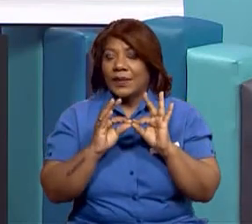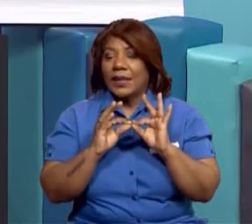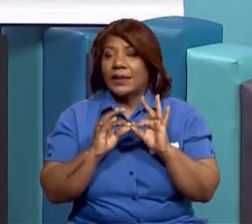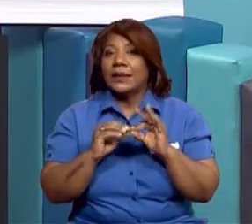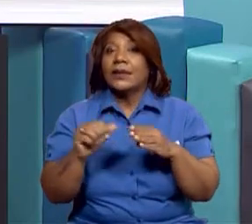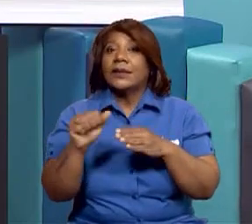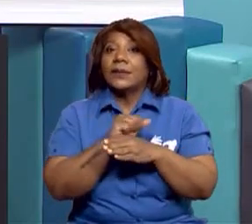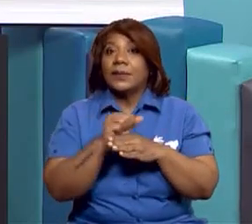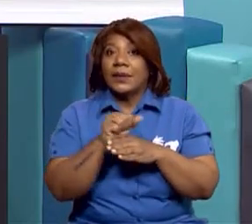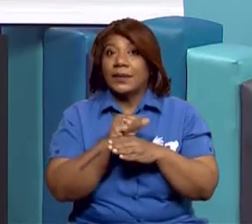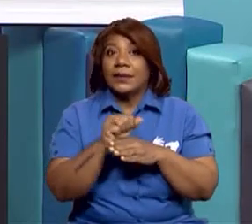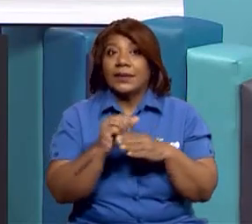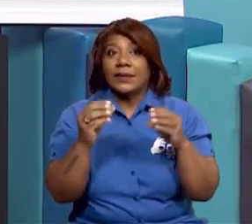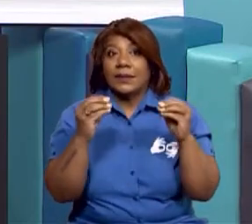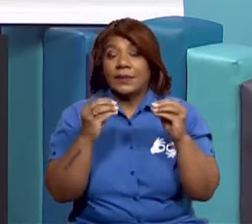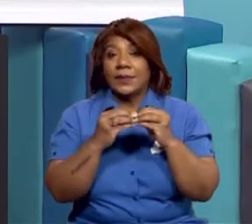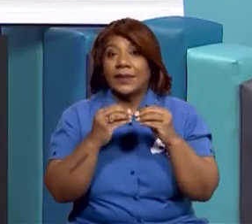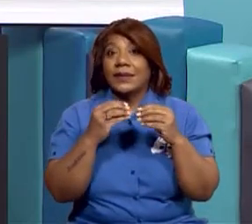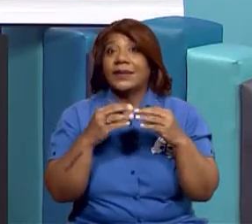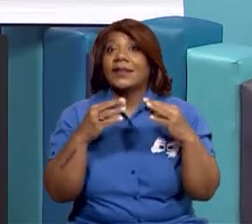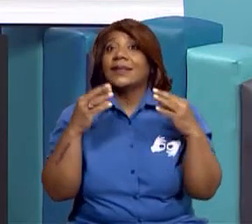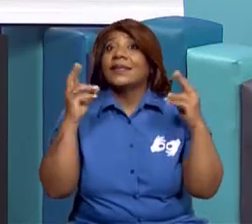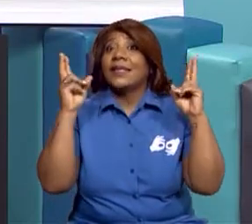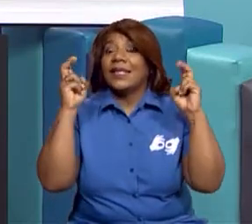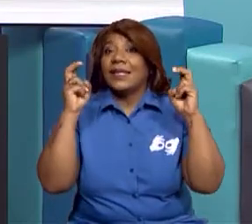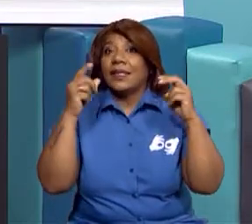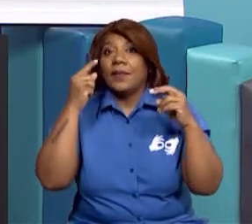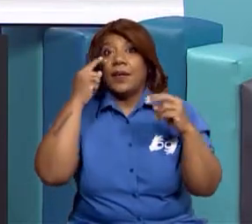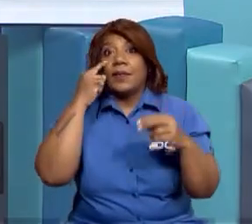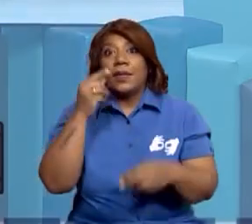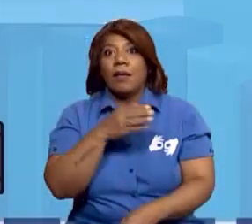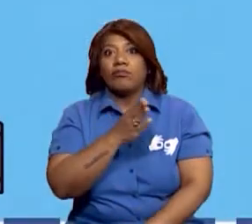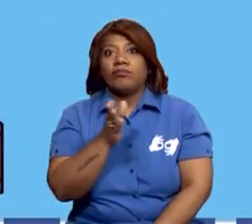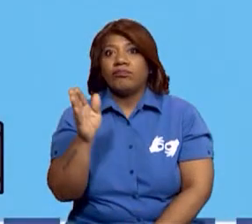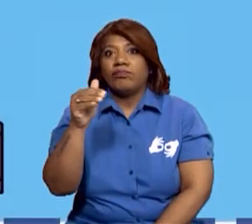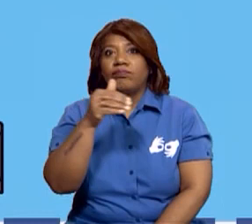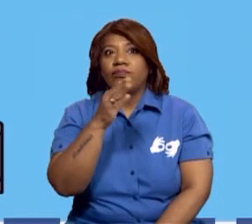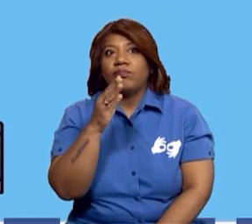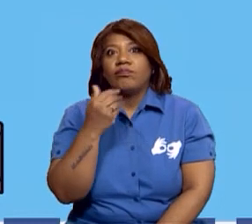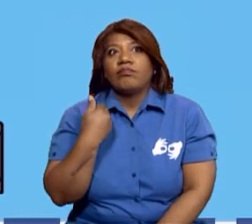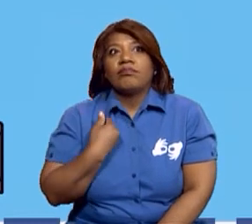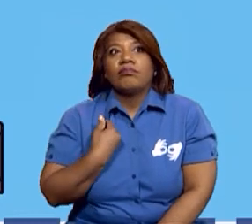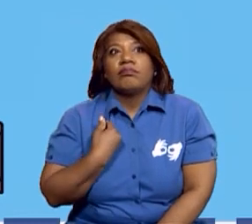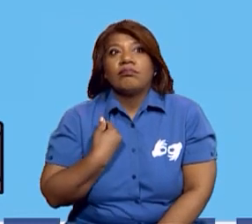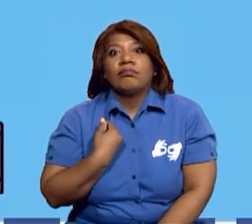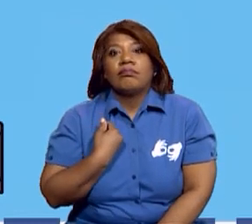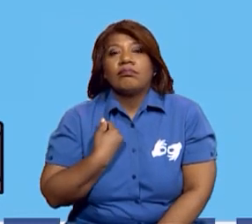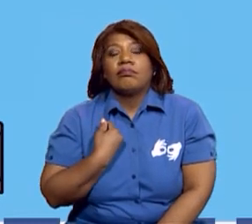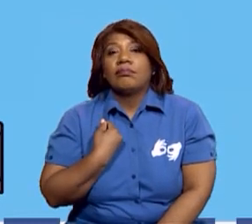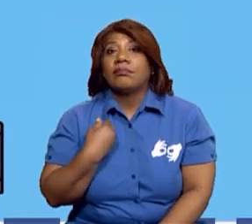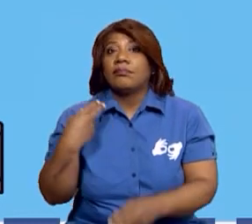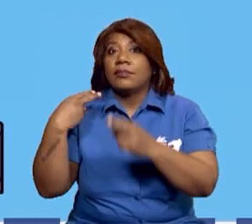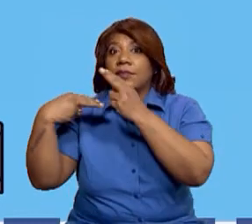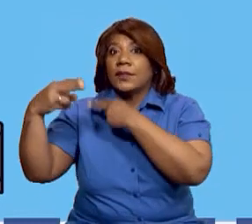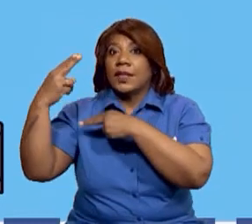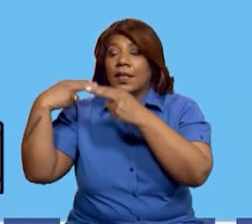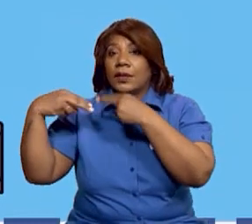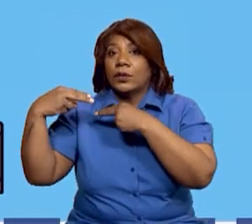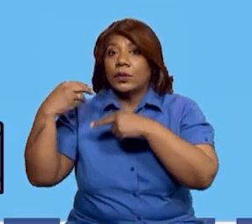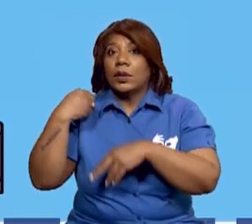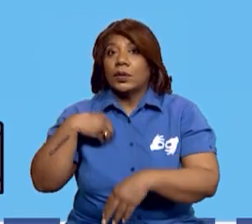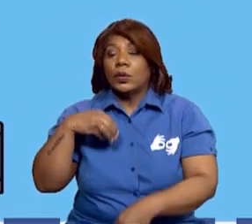tema, te tengo un laberinto. Ok. Este es la historia de un minero